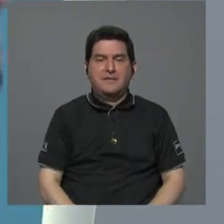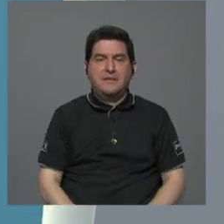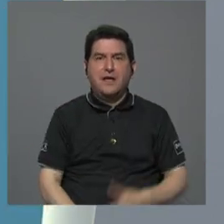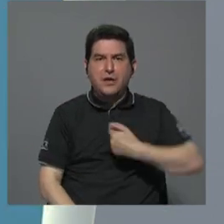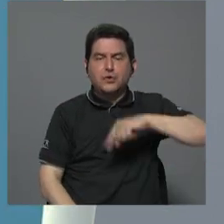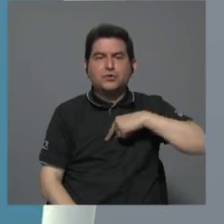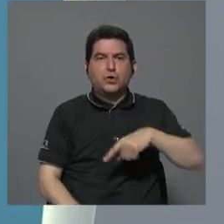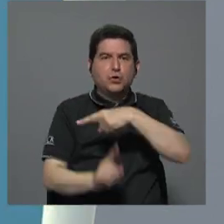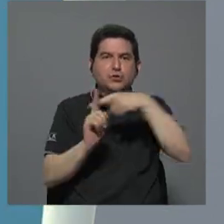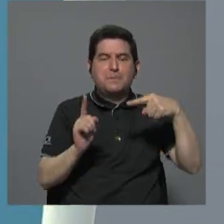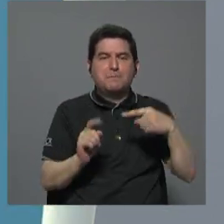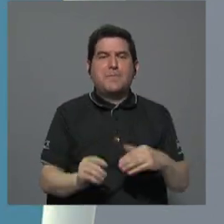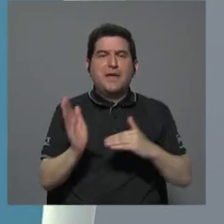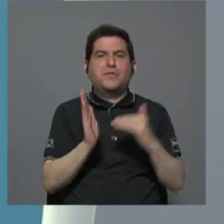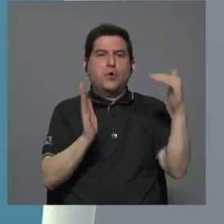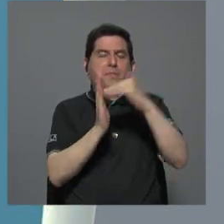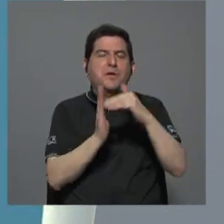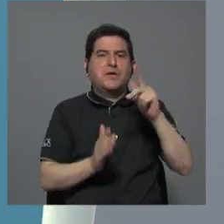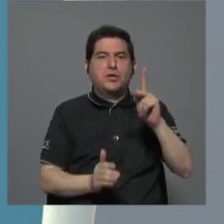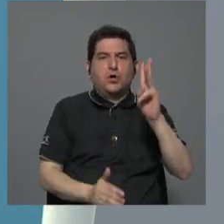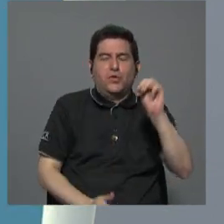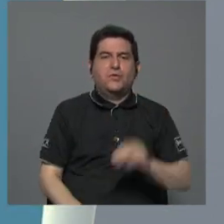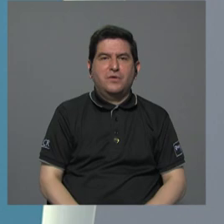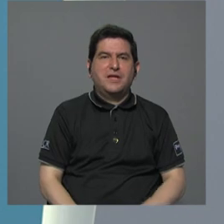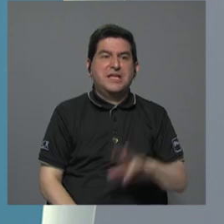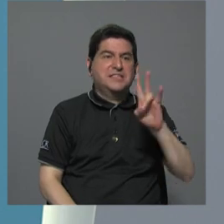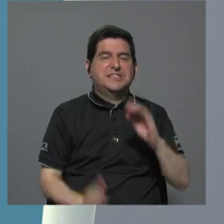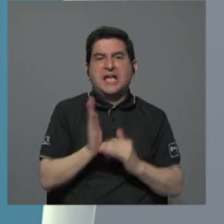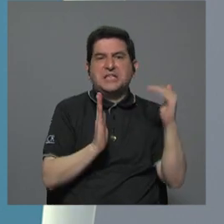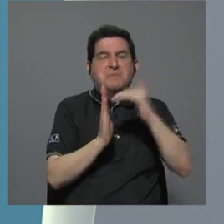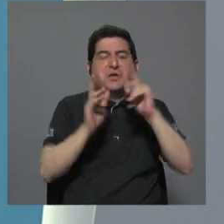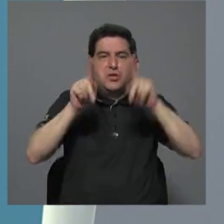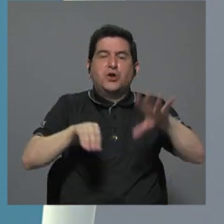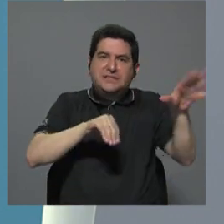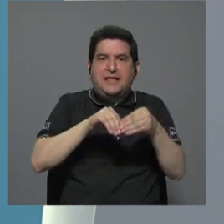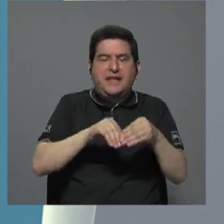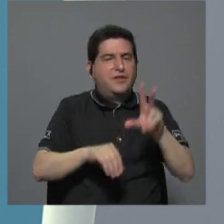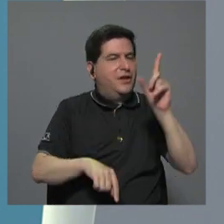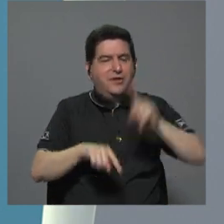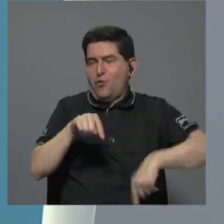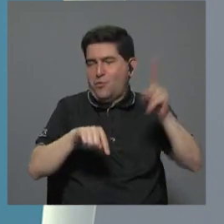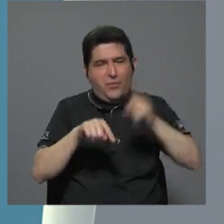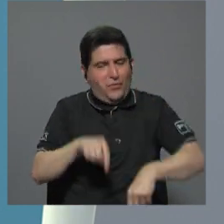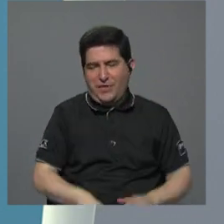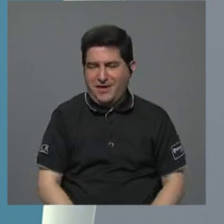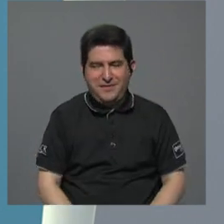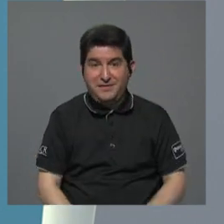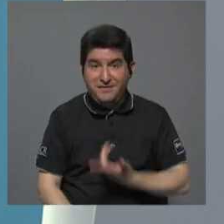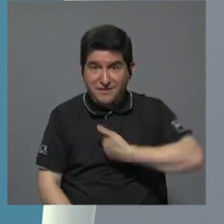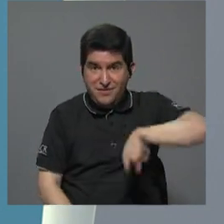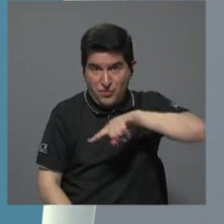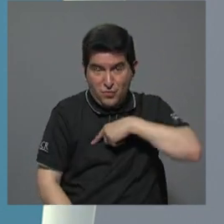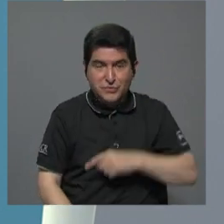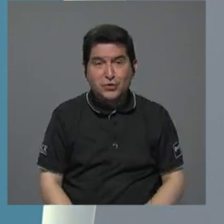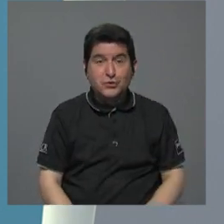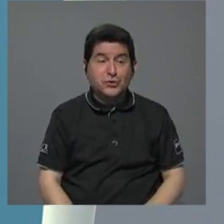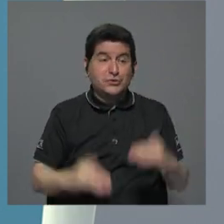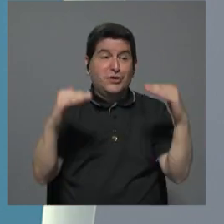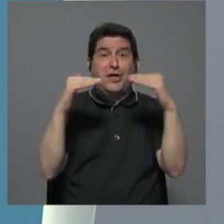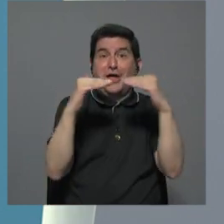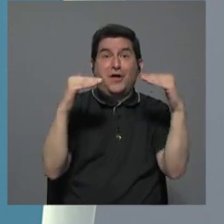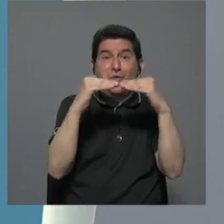de kilómetros y de siete millones más de habitantes. No tenemos esa posibilidad. Nosotros tenemos que jugar básquetbol